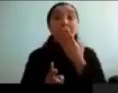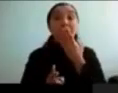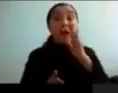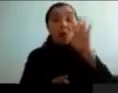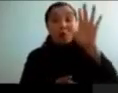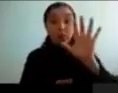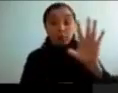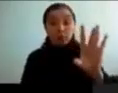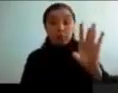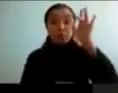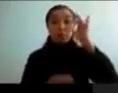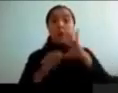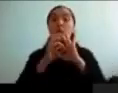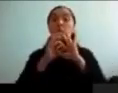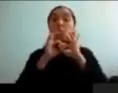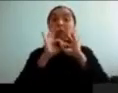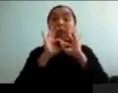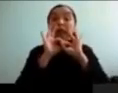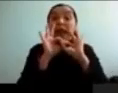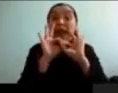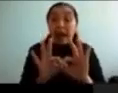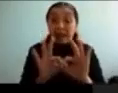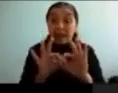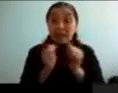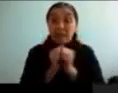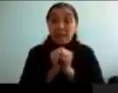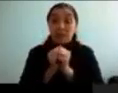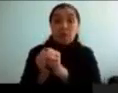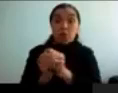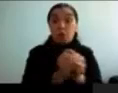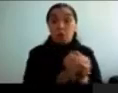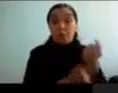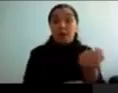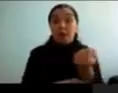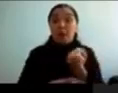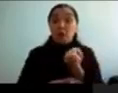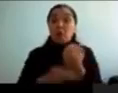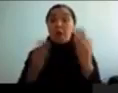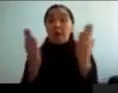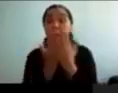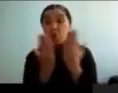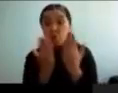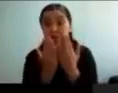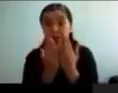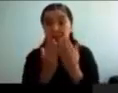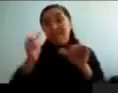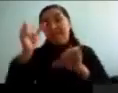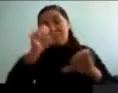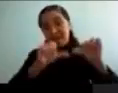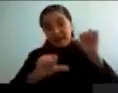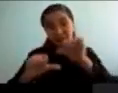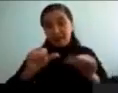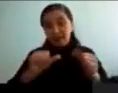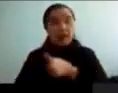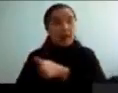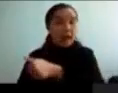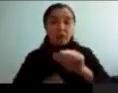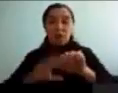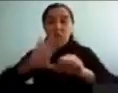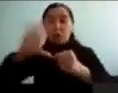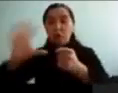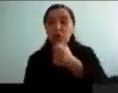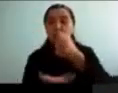agradecimiento a la gente, a mis colegas, mis colaboradores, los estudiantes del laboratorio y por supuesto a los fondos que permiten que